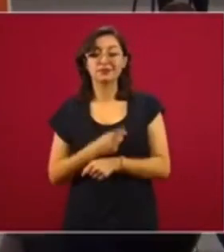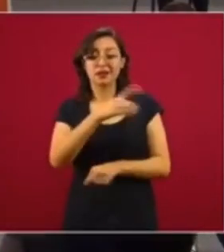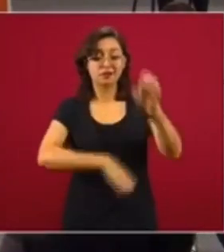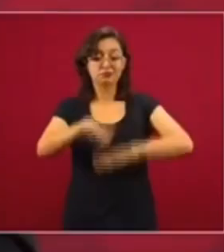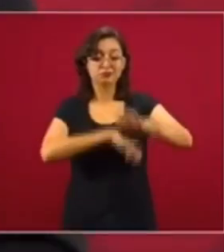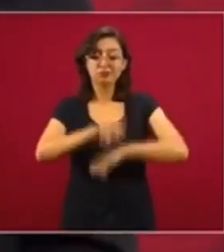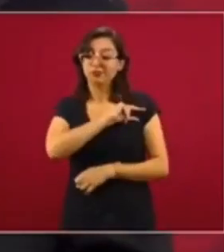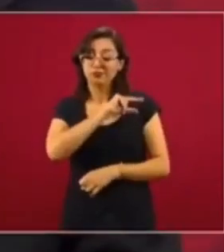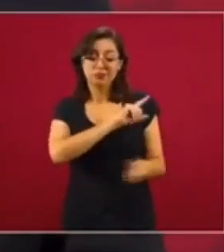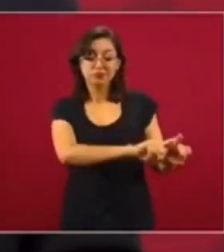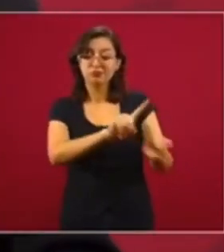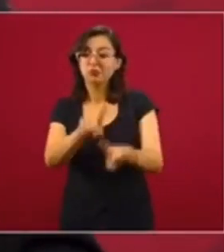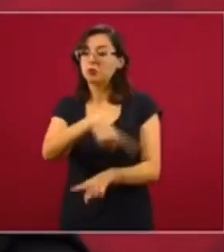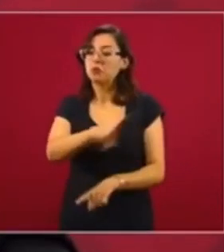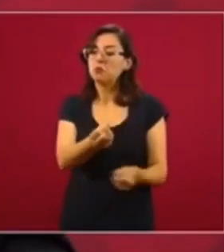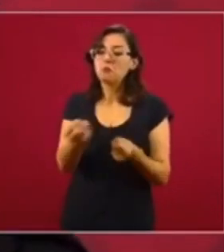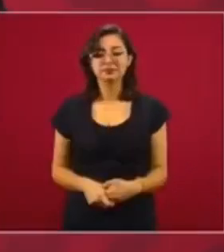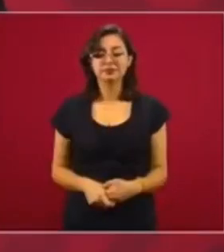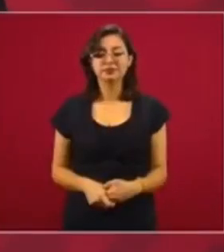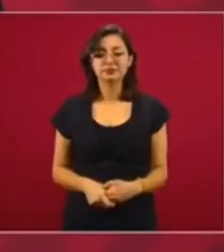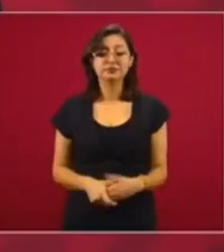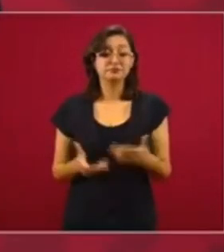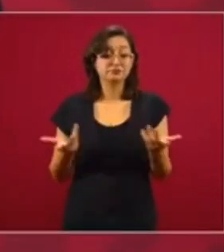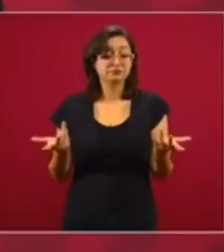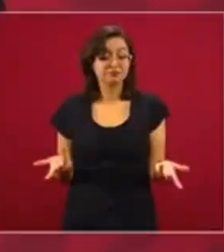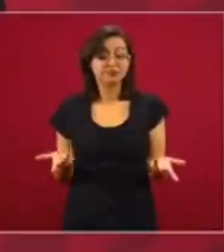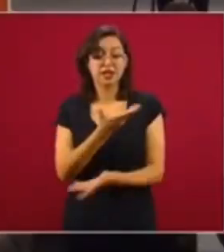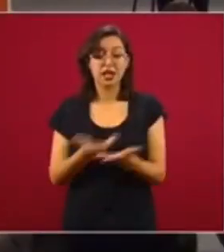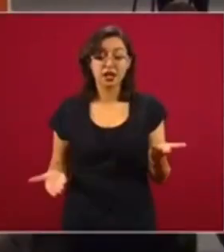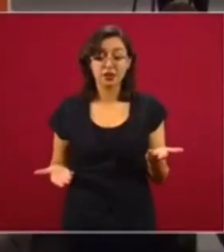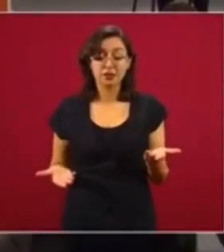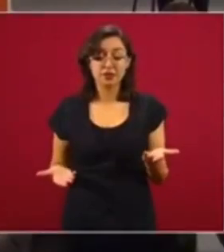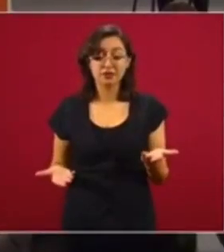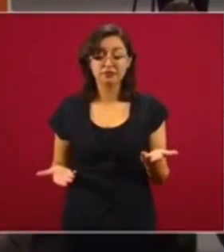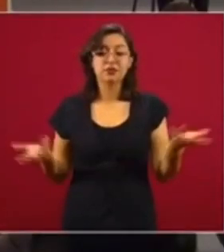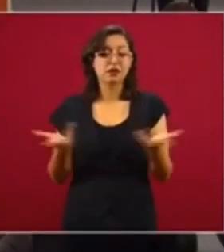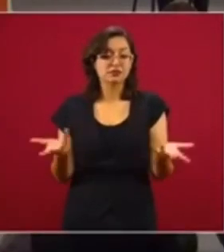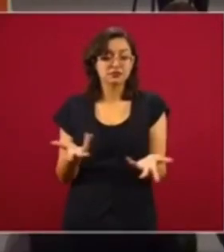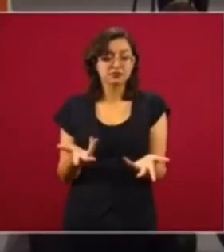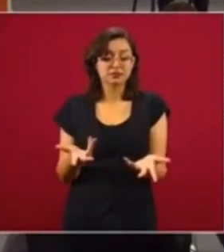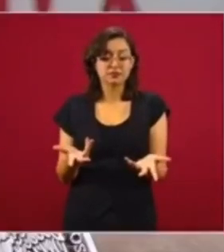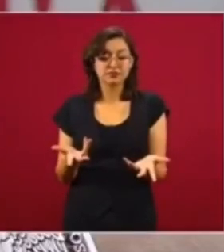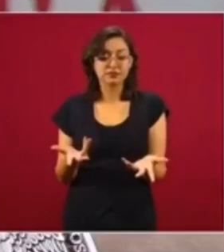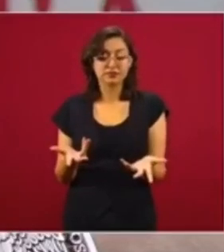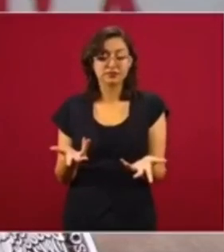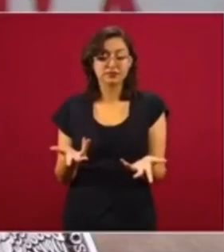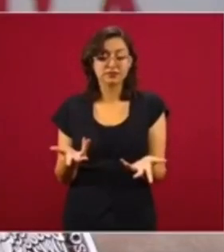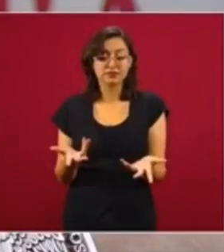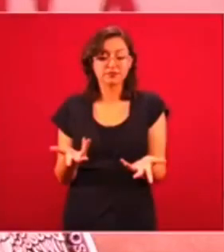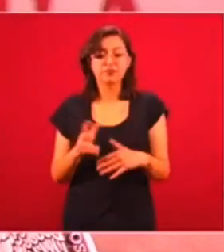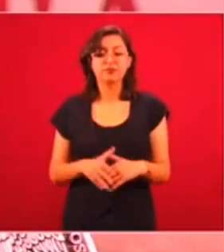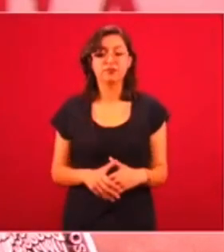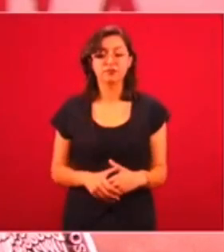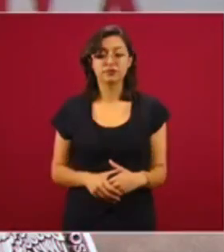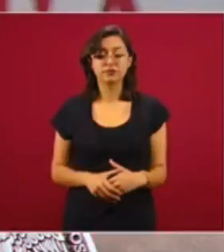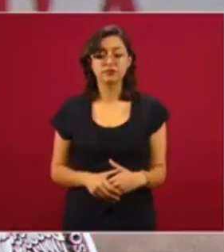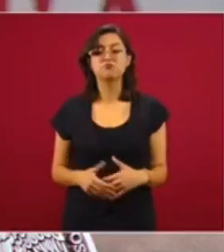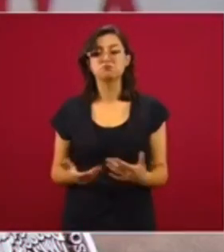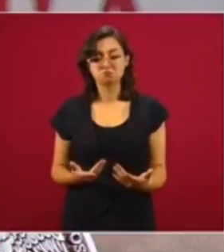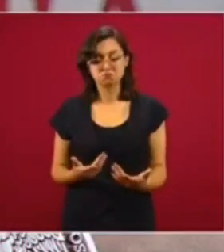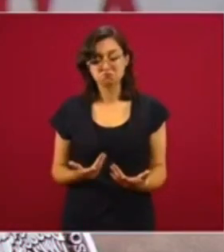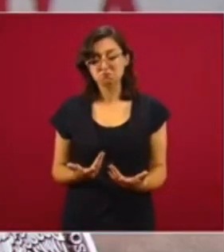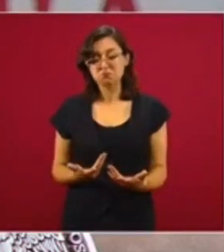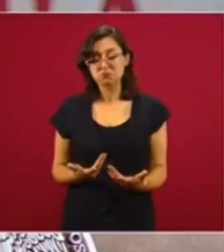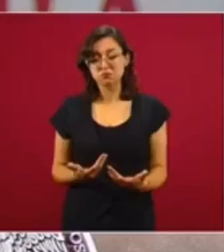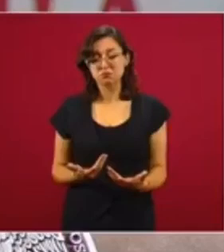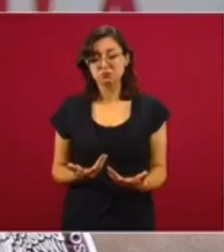no aportaban nada. Entonces, ahora lo que se está haciendo es que se le está